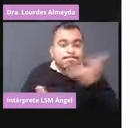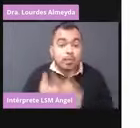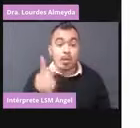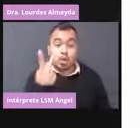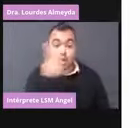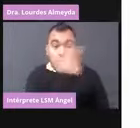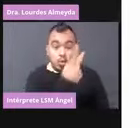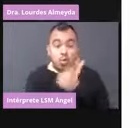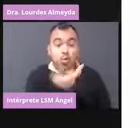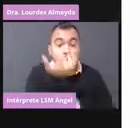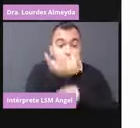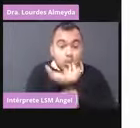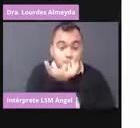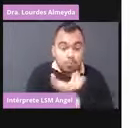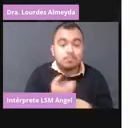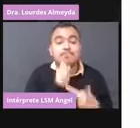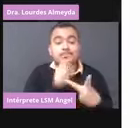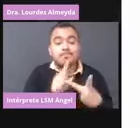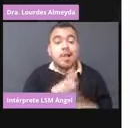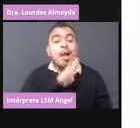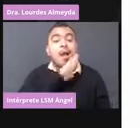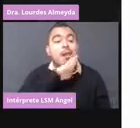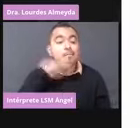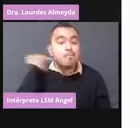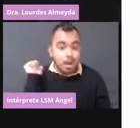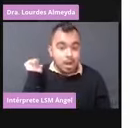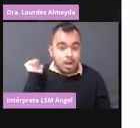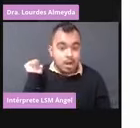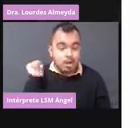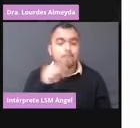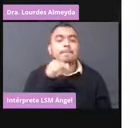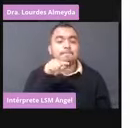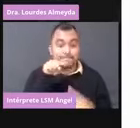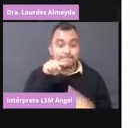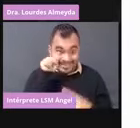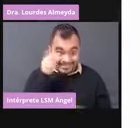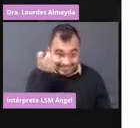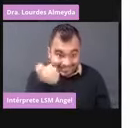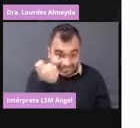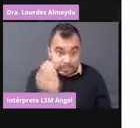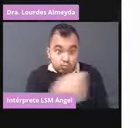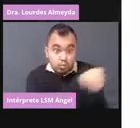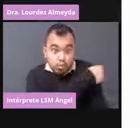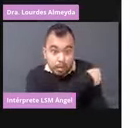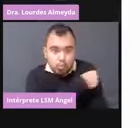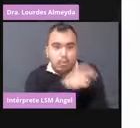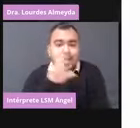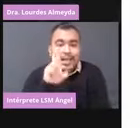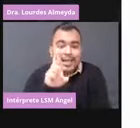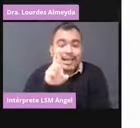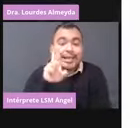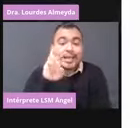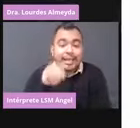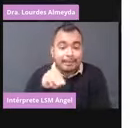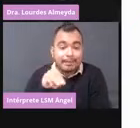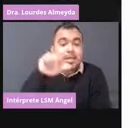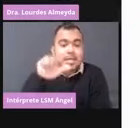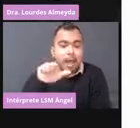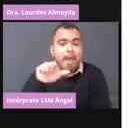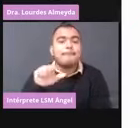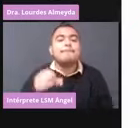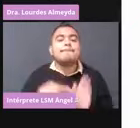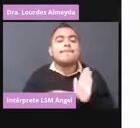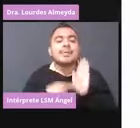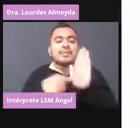y Alemania. Esta es una vacuna de RNA mensajero, o sea, un código